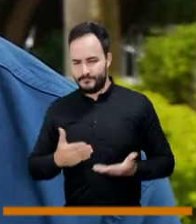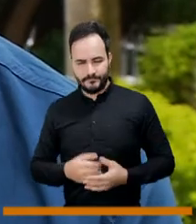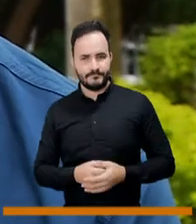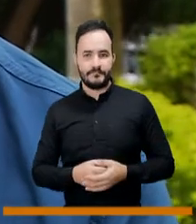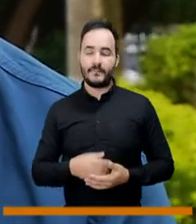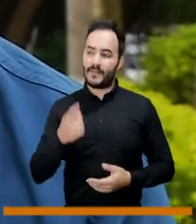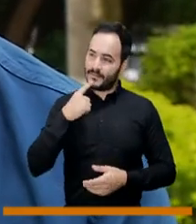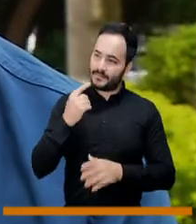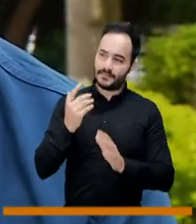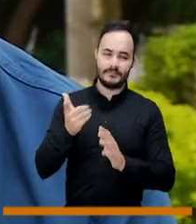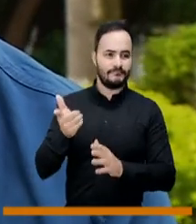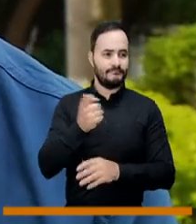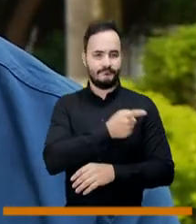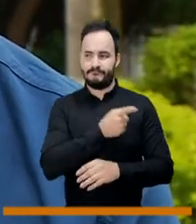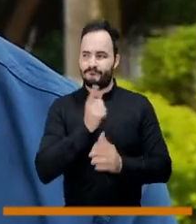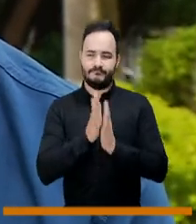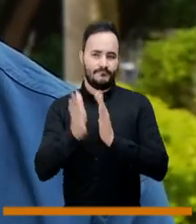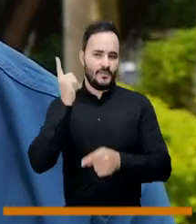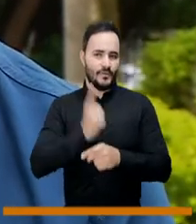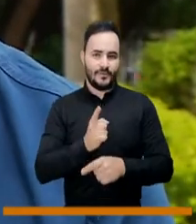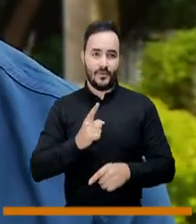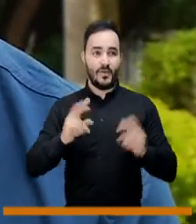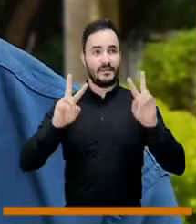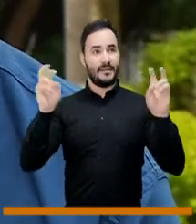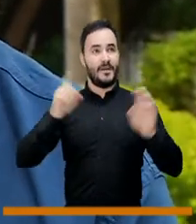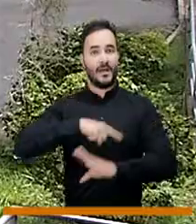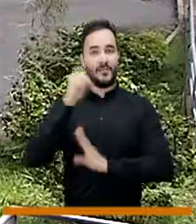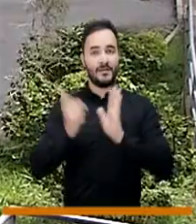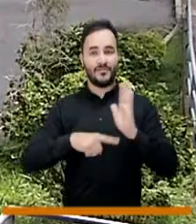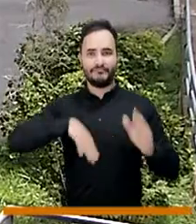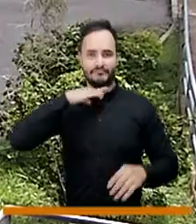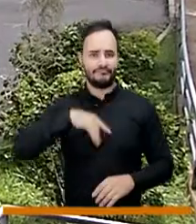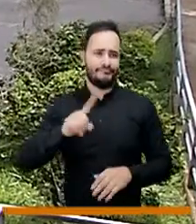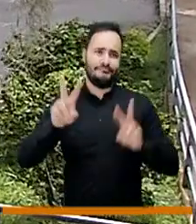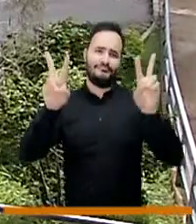El tema de salud mental, como nos dijo el productor, es inagotable.